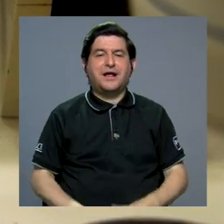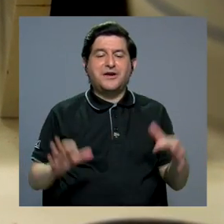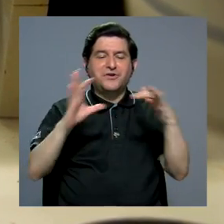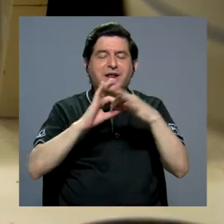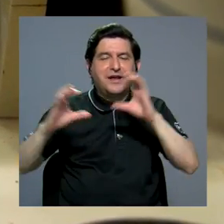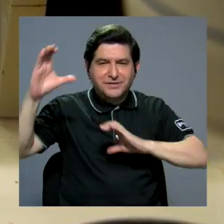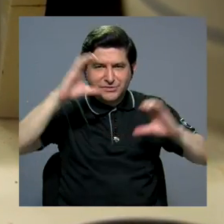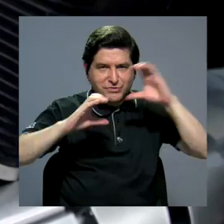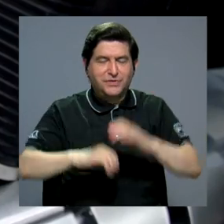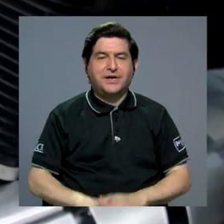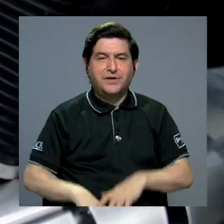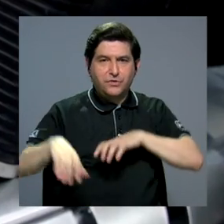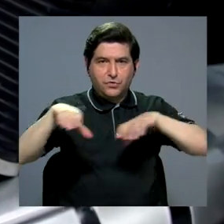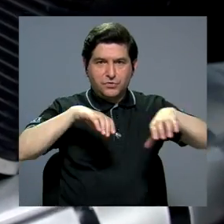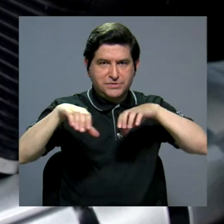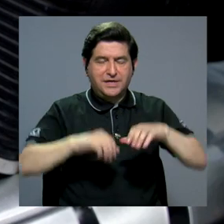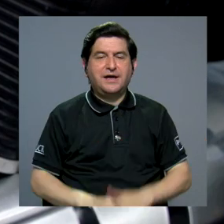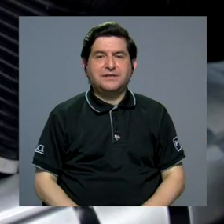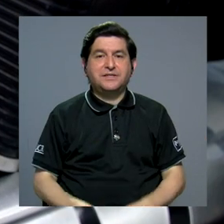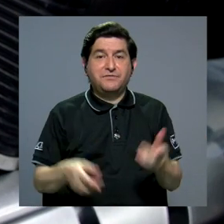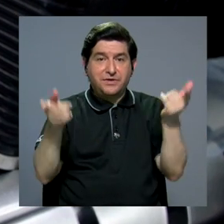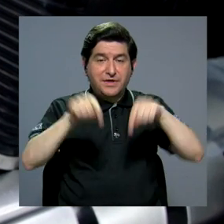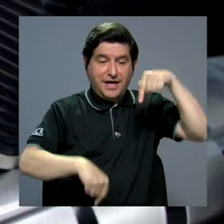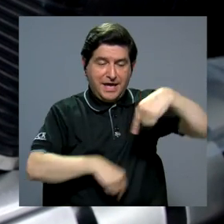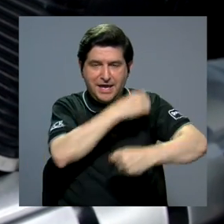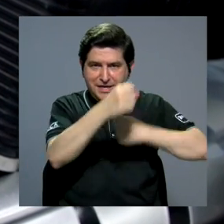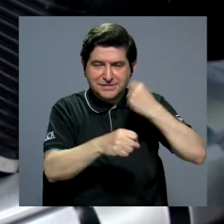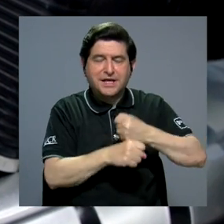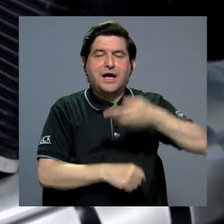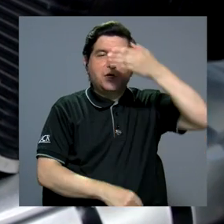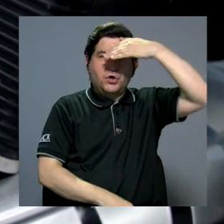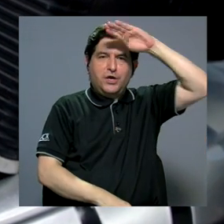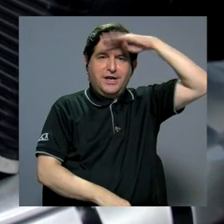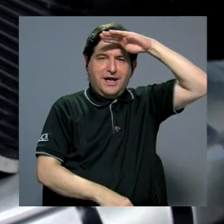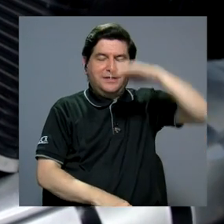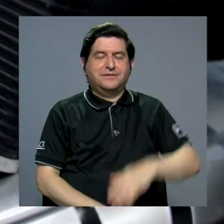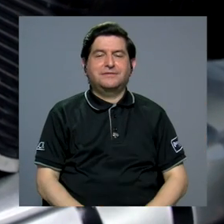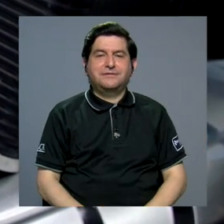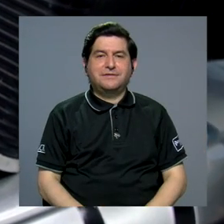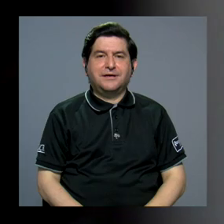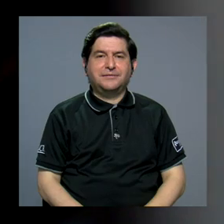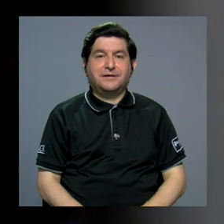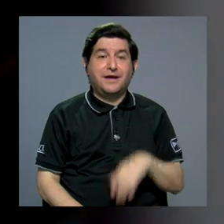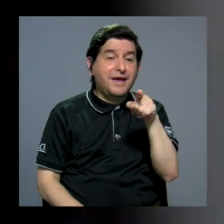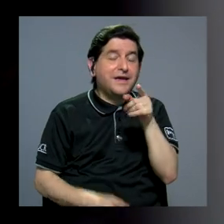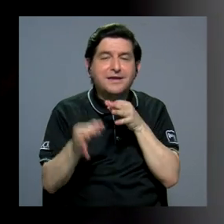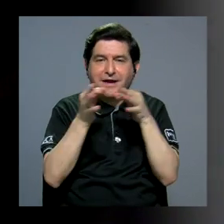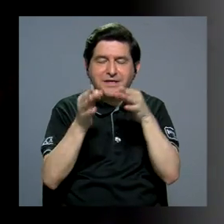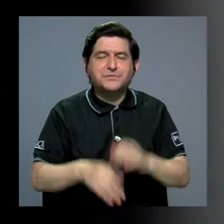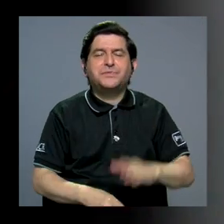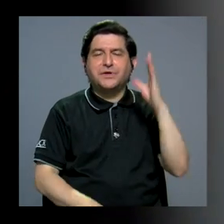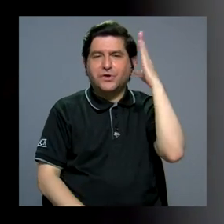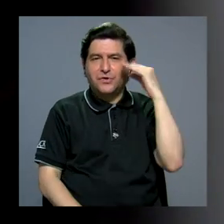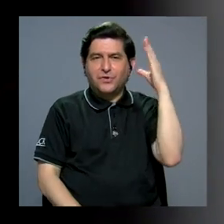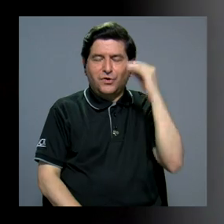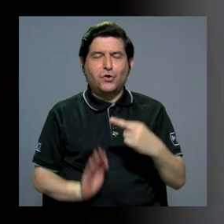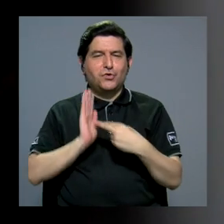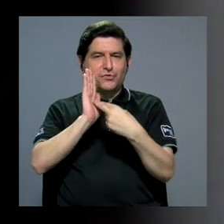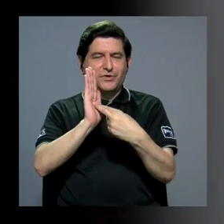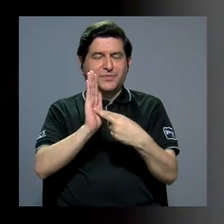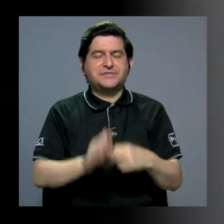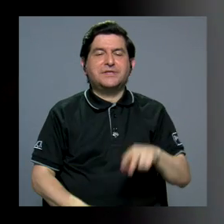Científicos, evento que tuvo lugar este año en Irlanda. A continuación, nos contó la experiencia de